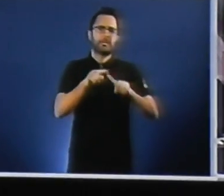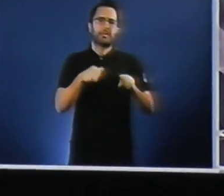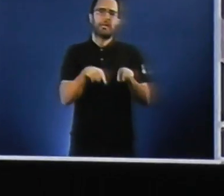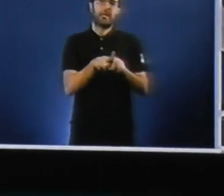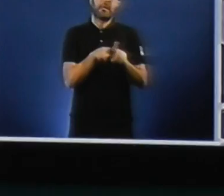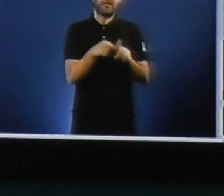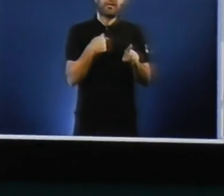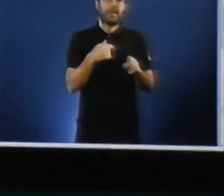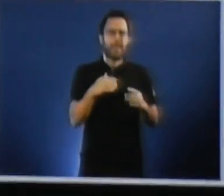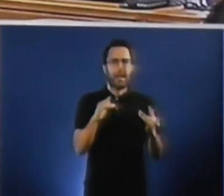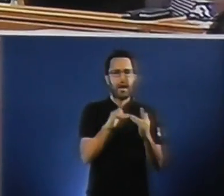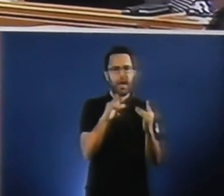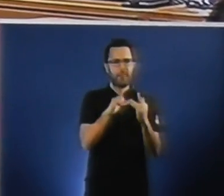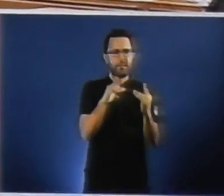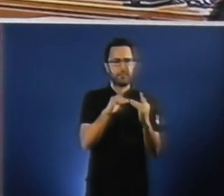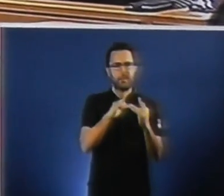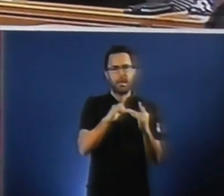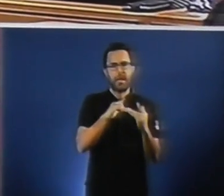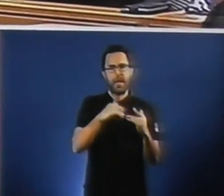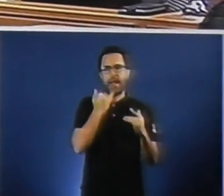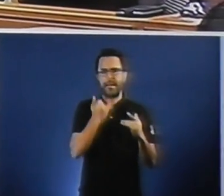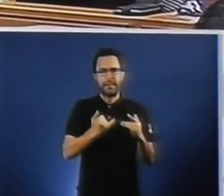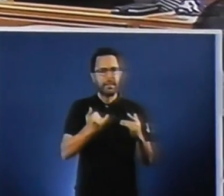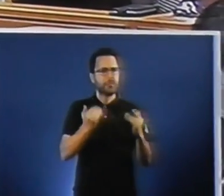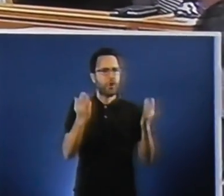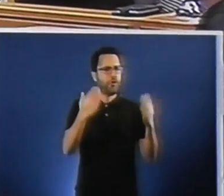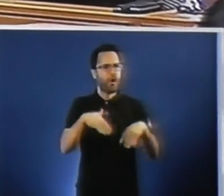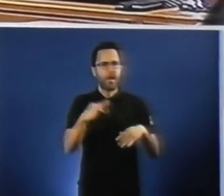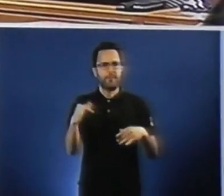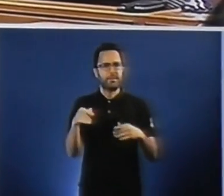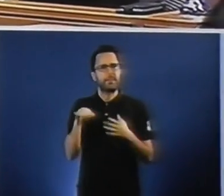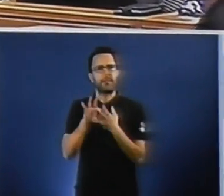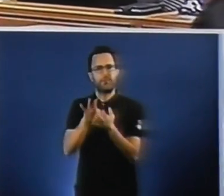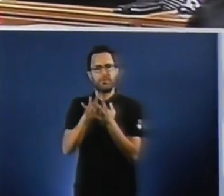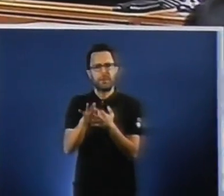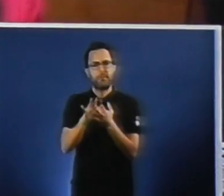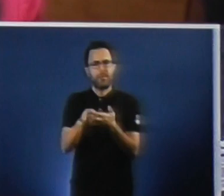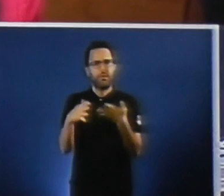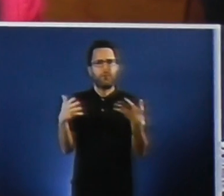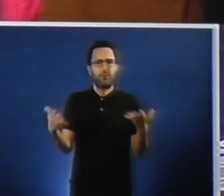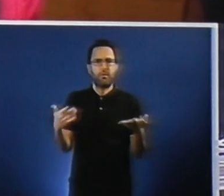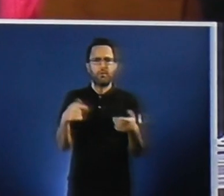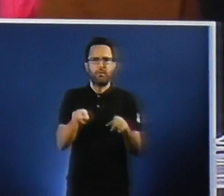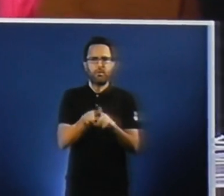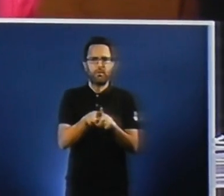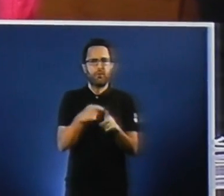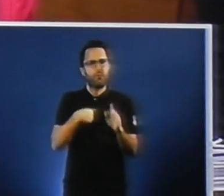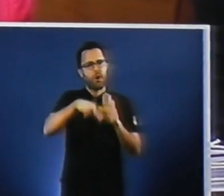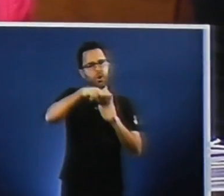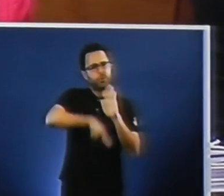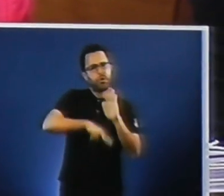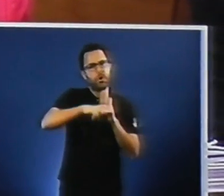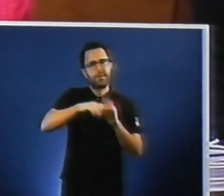camas que non son eléctricas en definitiva, un servicio que, desde logo, adolece do que son unhas condicións